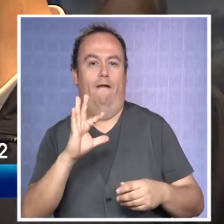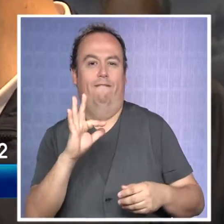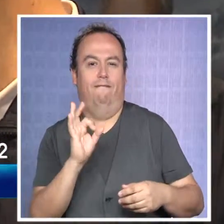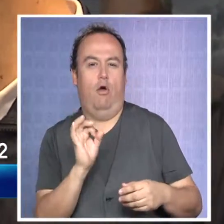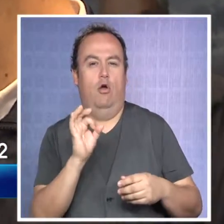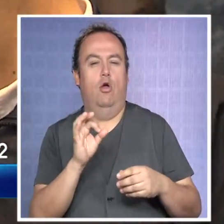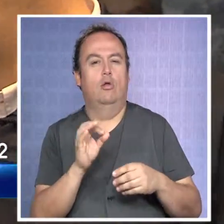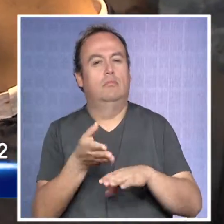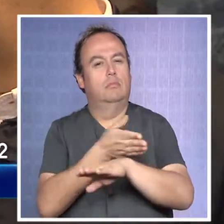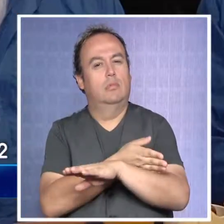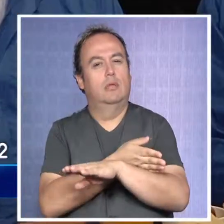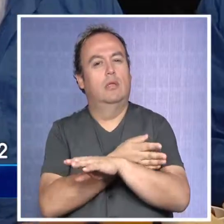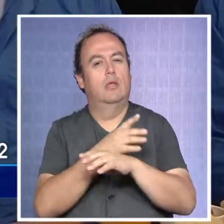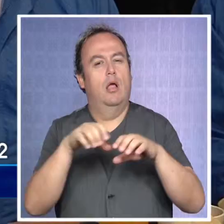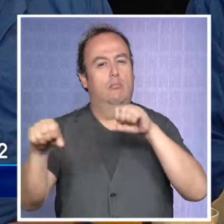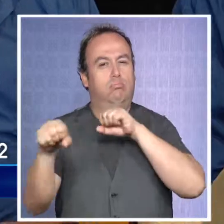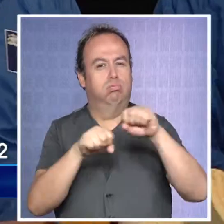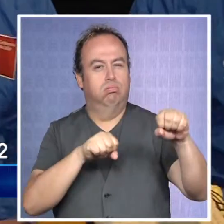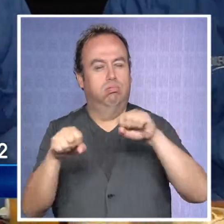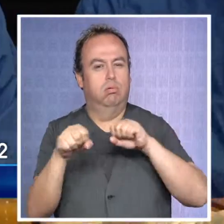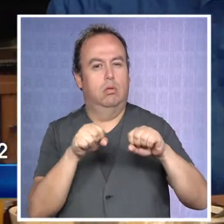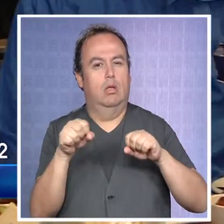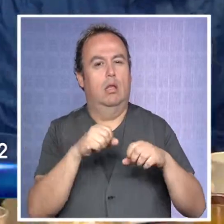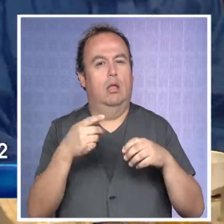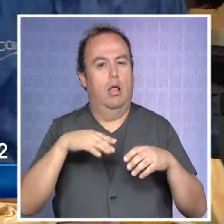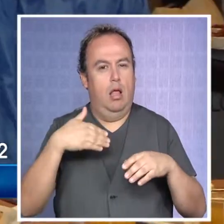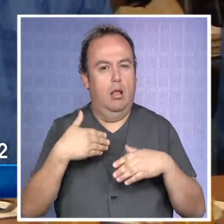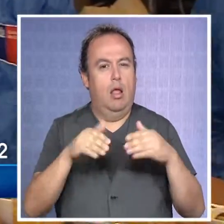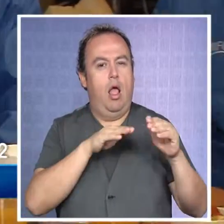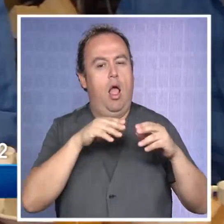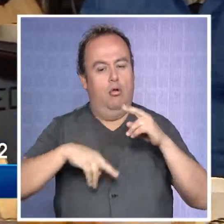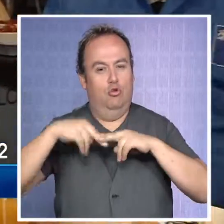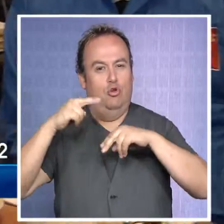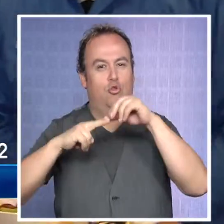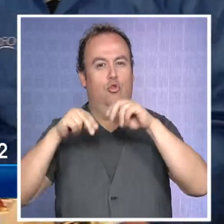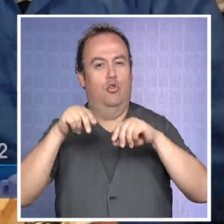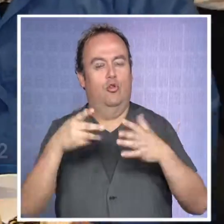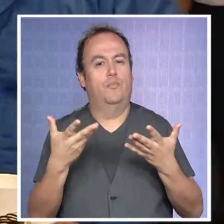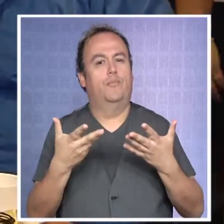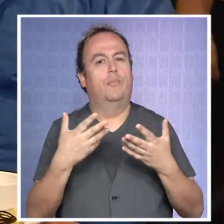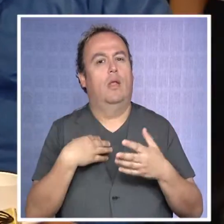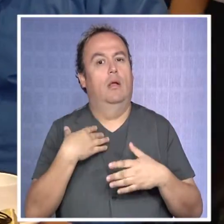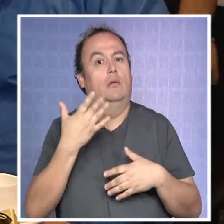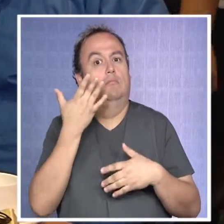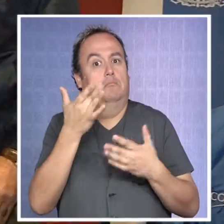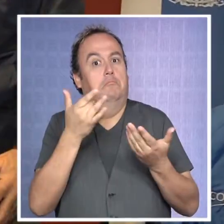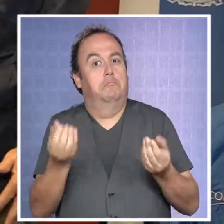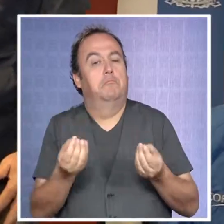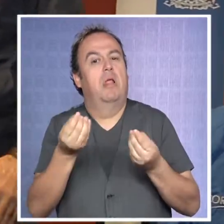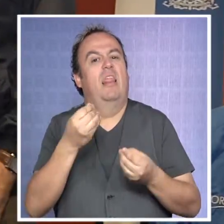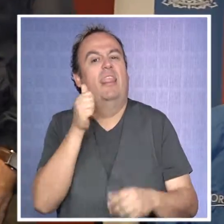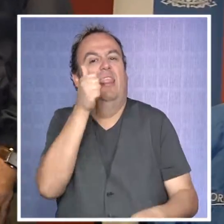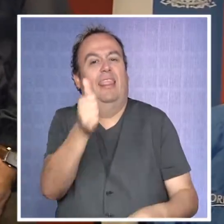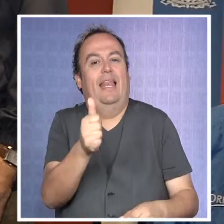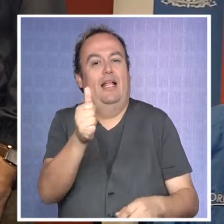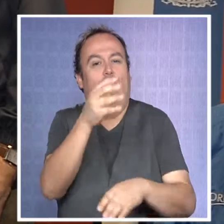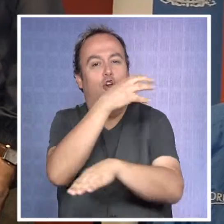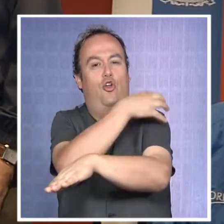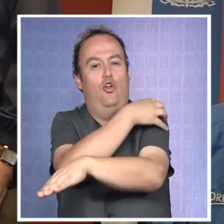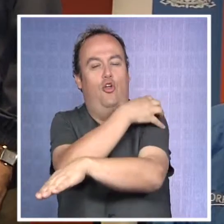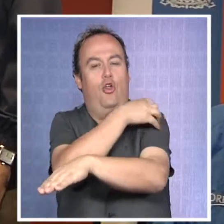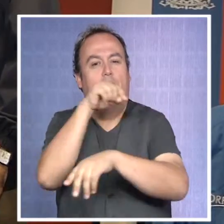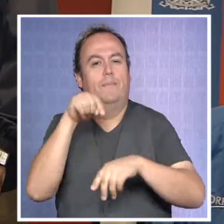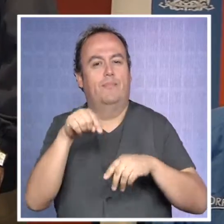post-terremoto de 1939, para apoyar entonces la reconstrucción, fue destacada por el director regional del